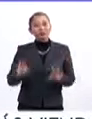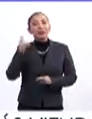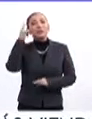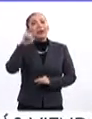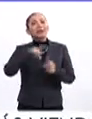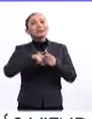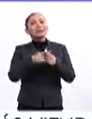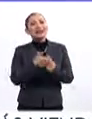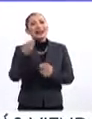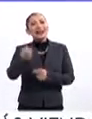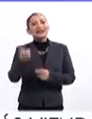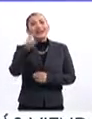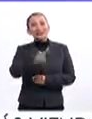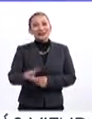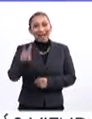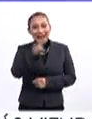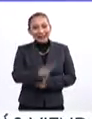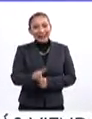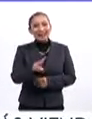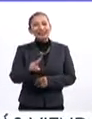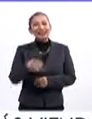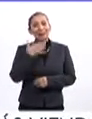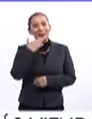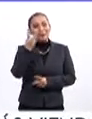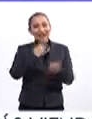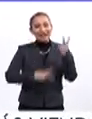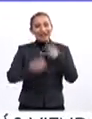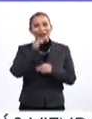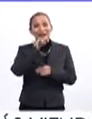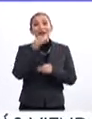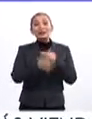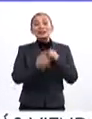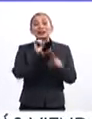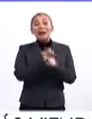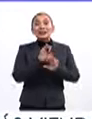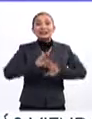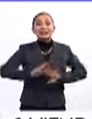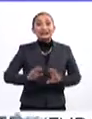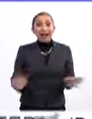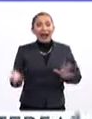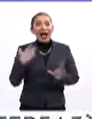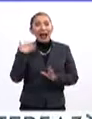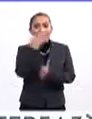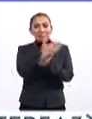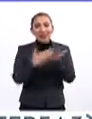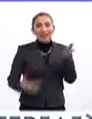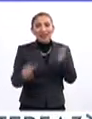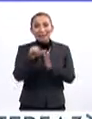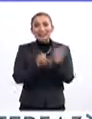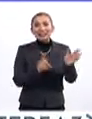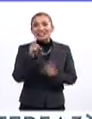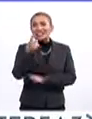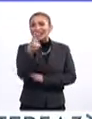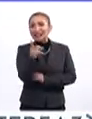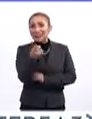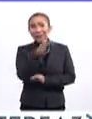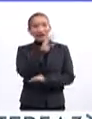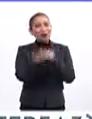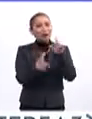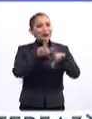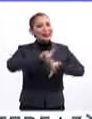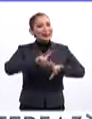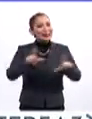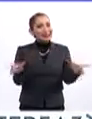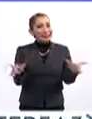Para iniciar este viernes, darle la bienvenida también al fin de semana. Estamos ya en la mitad del mes de diciembre, todos